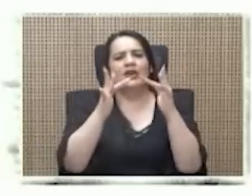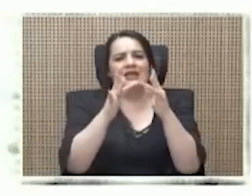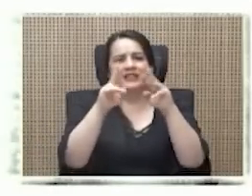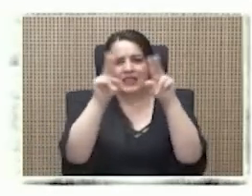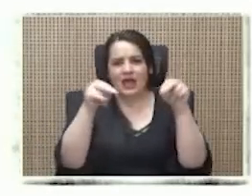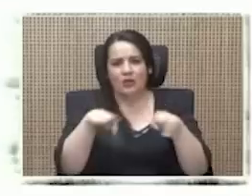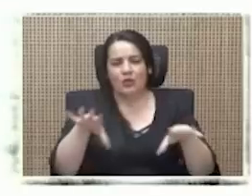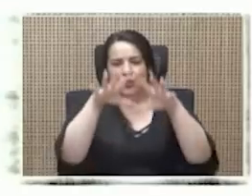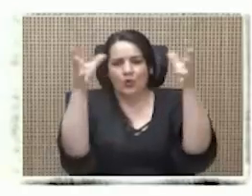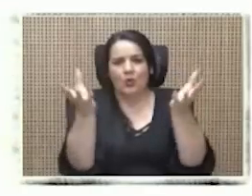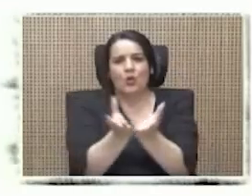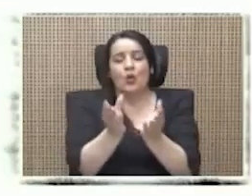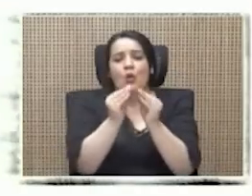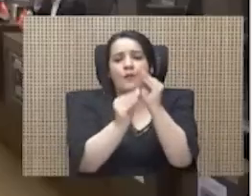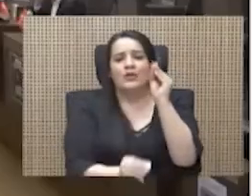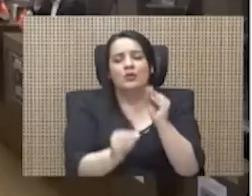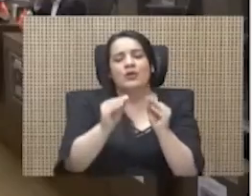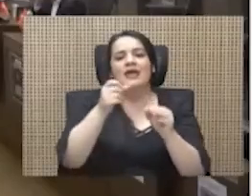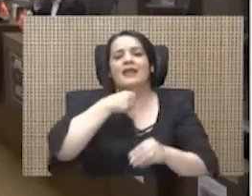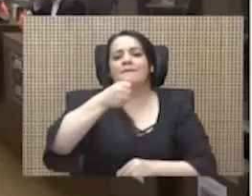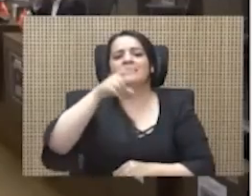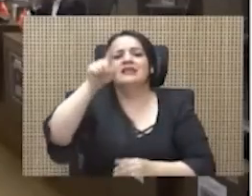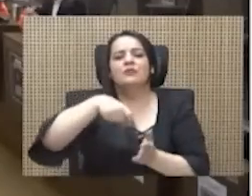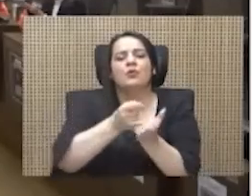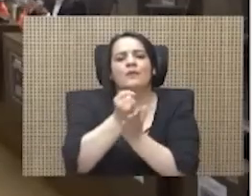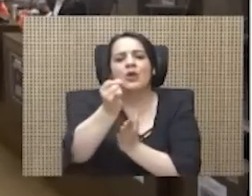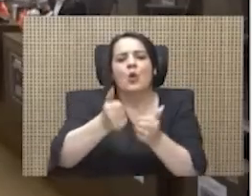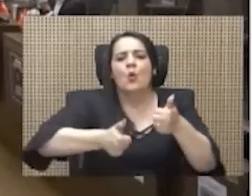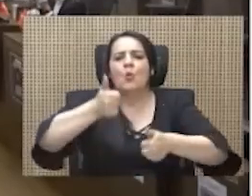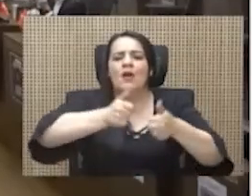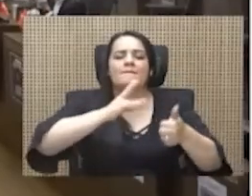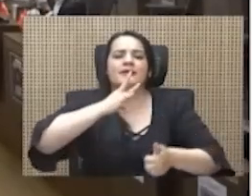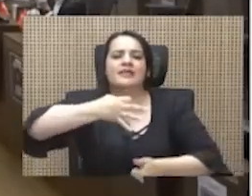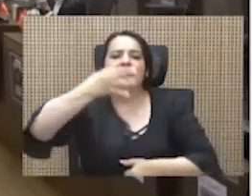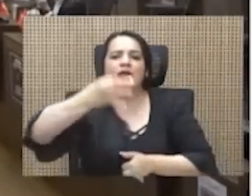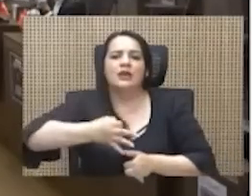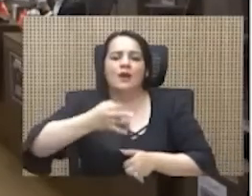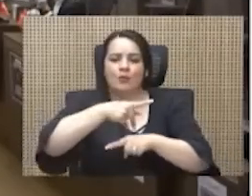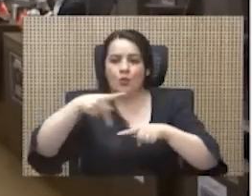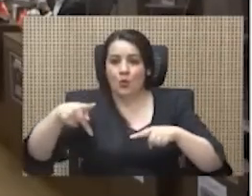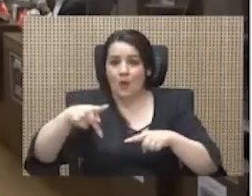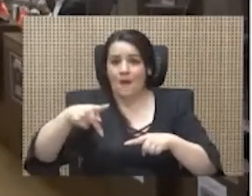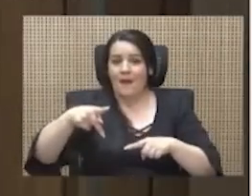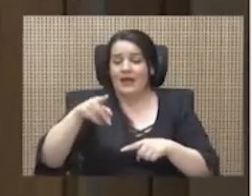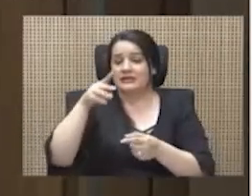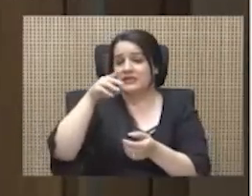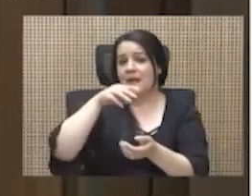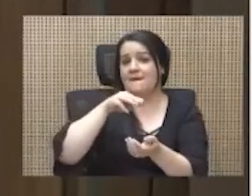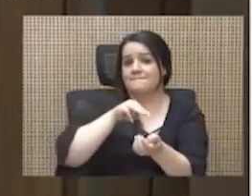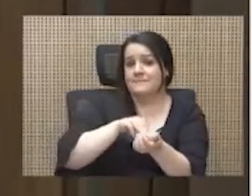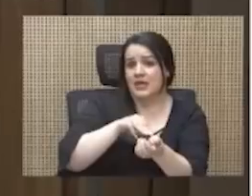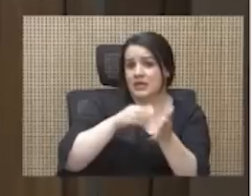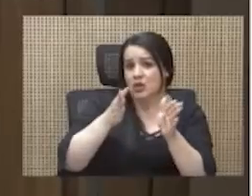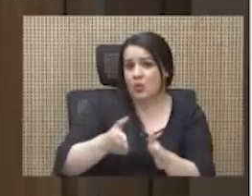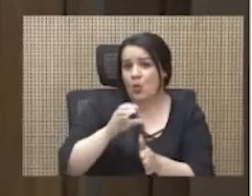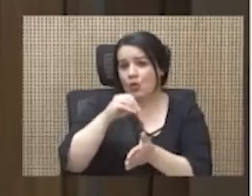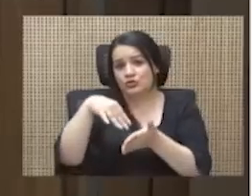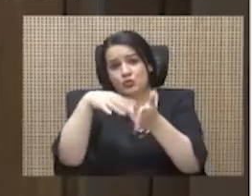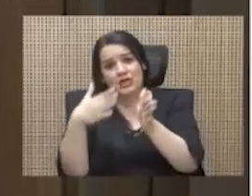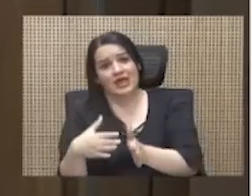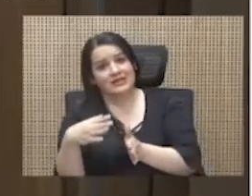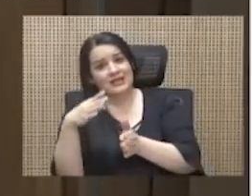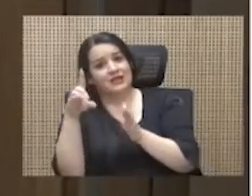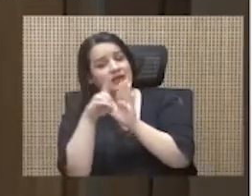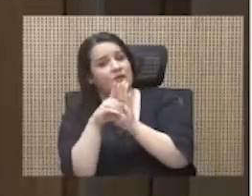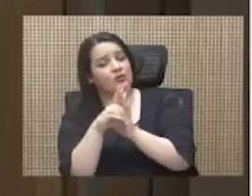que la prensa debió haber averiguado es cuál es su verdadera profesión. ¿Es médico, como dijo, o estudiante de derecho? ¿Es un troll a